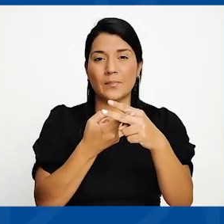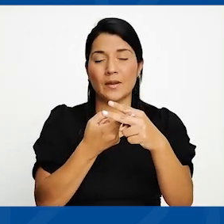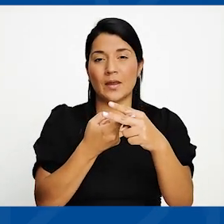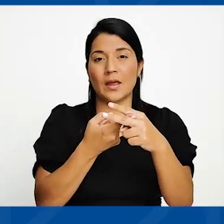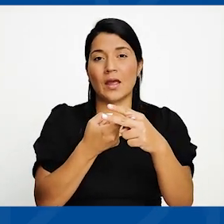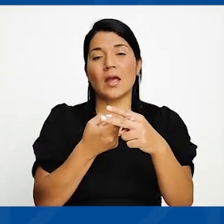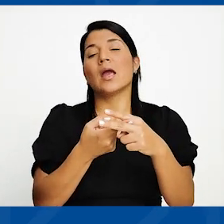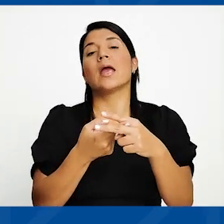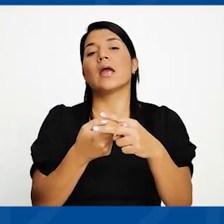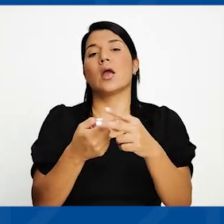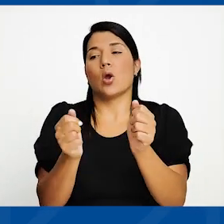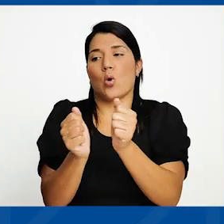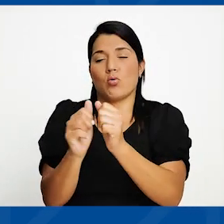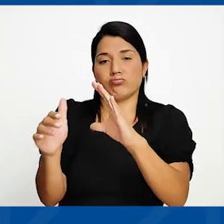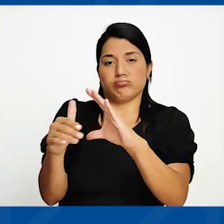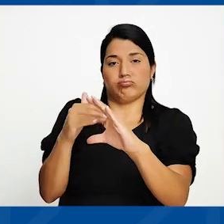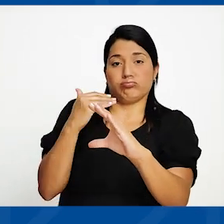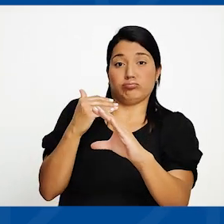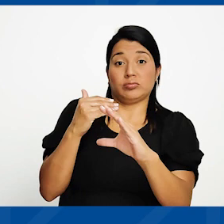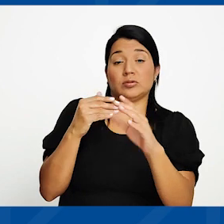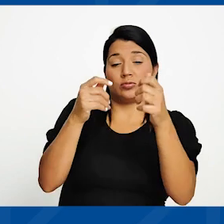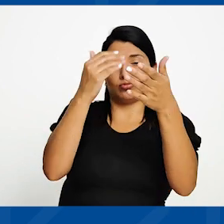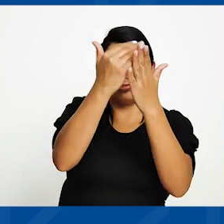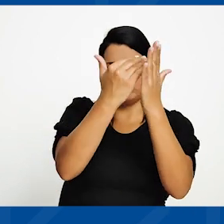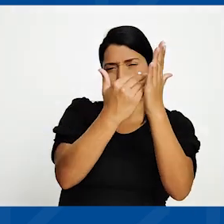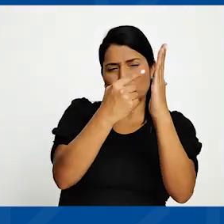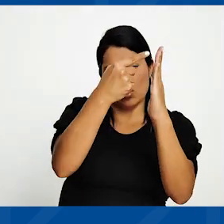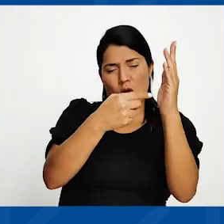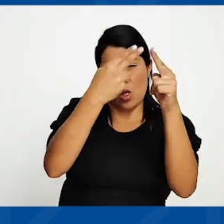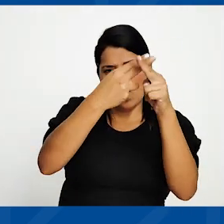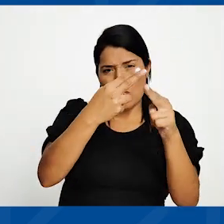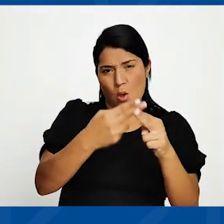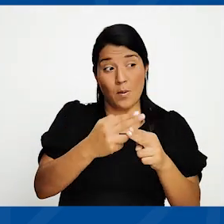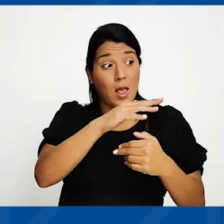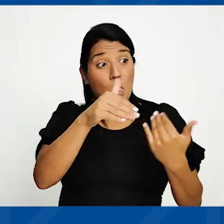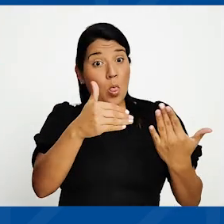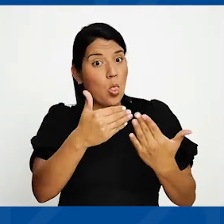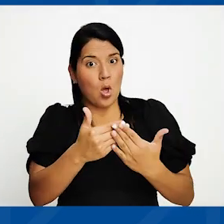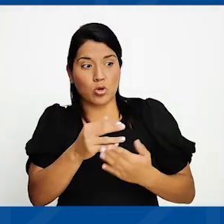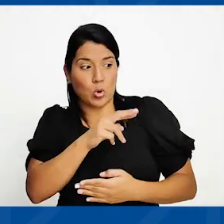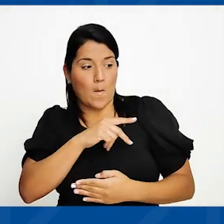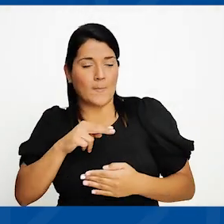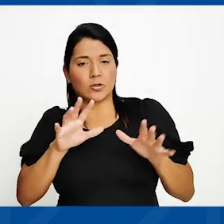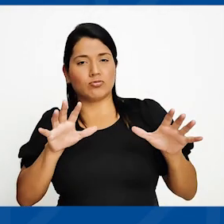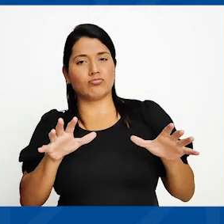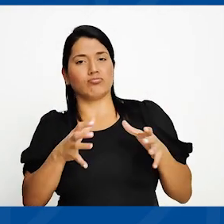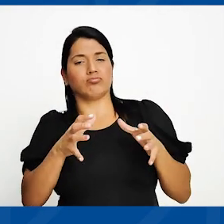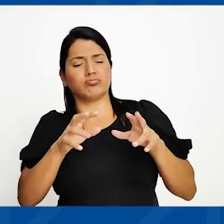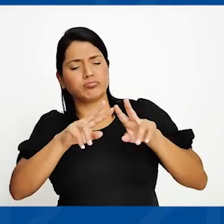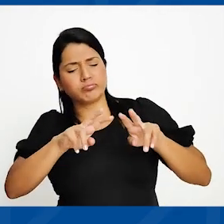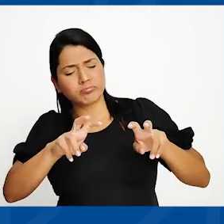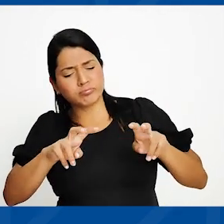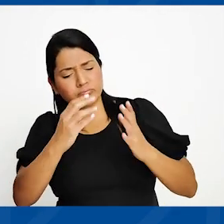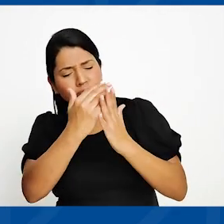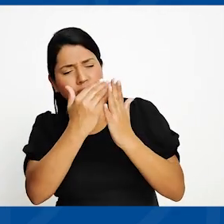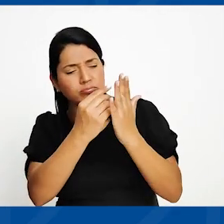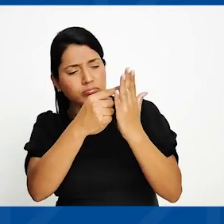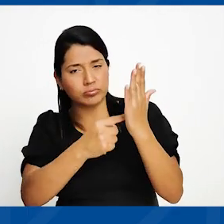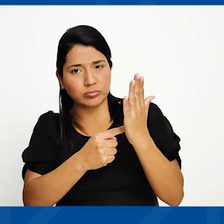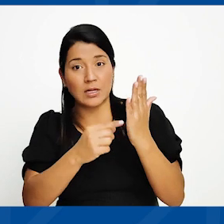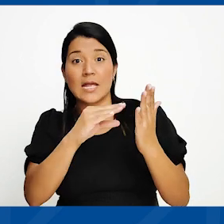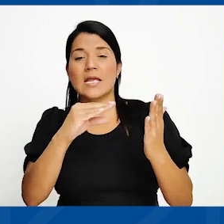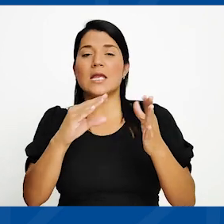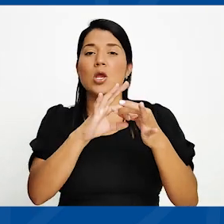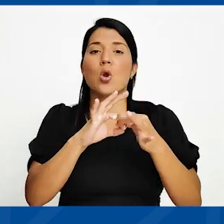las nóminas las revisamos todos los compañeros de la fiscalía, de la unidad de fiscalización, se realiza una revisión de nóminas. Se coordina